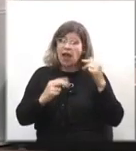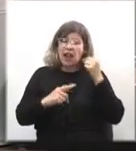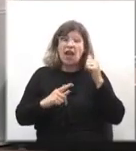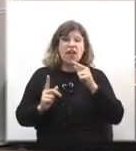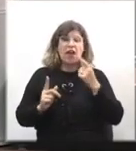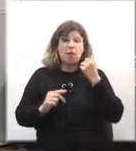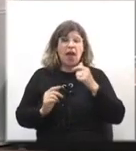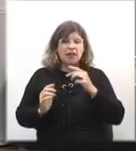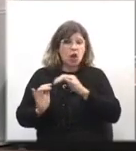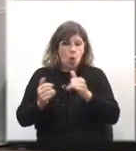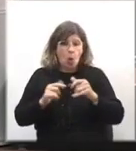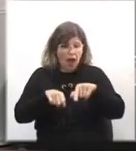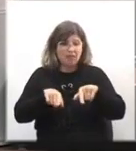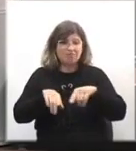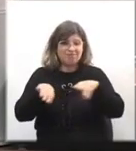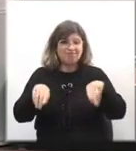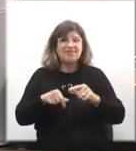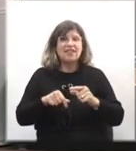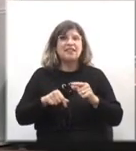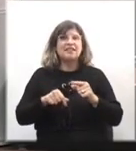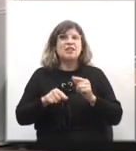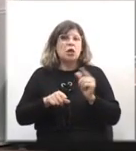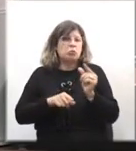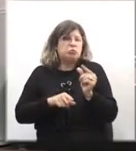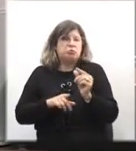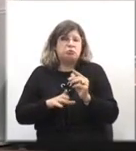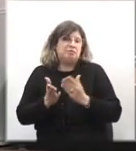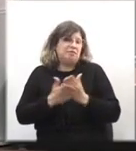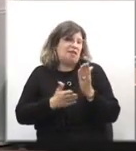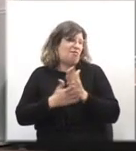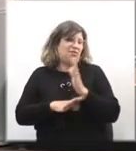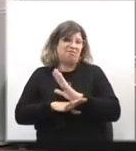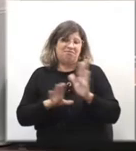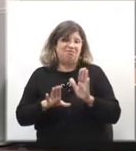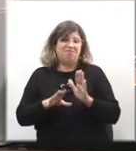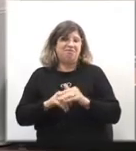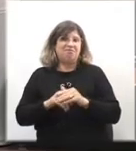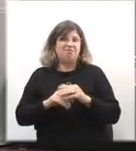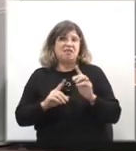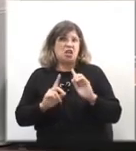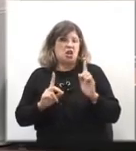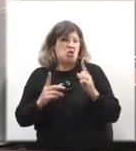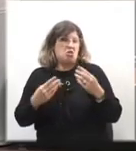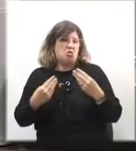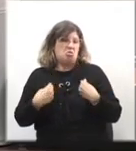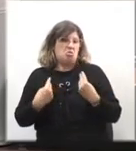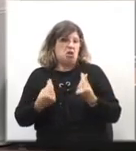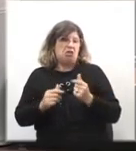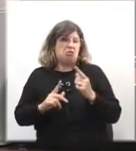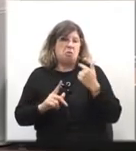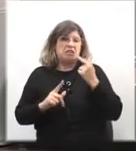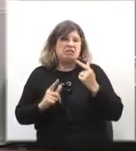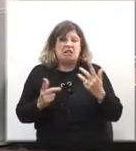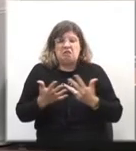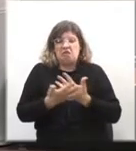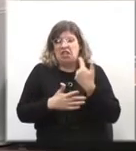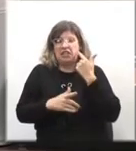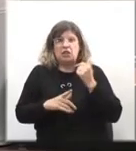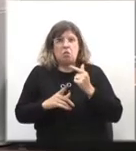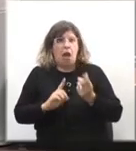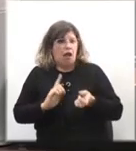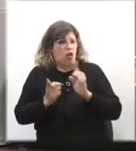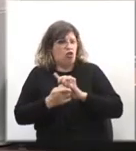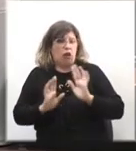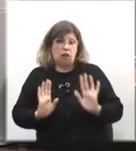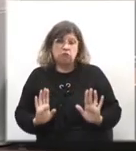arenero, por un rato siempre corto. Nunca me sentí una víctima. Creo que todo lo contrario.